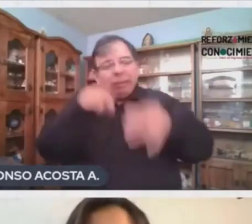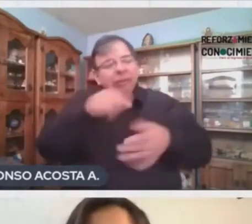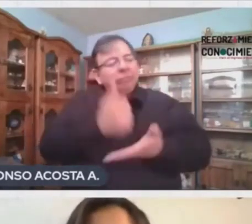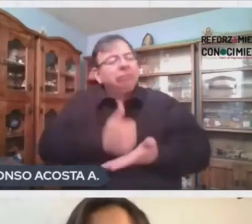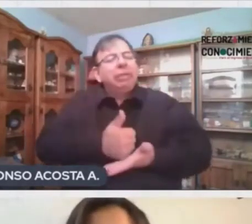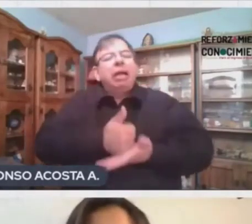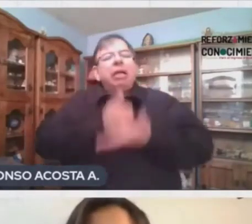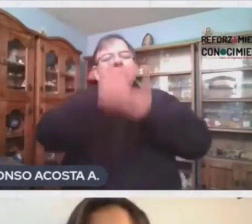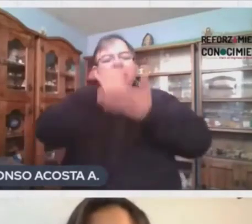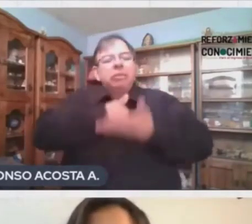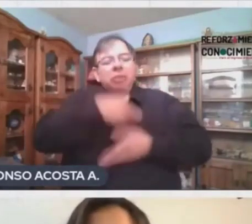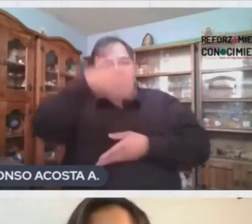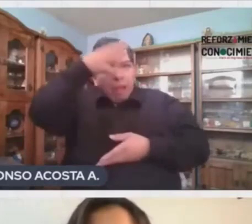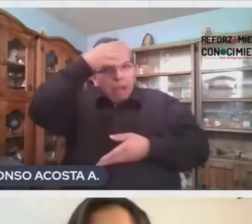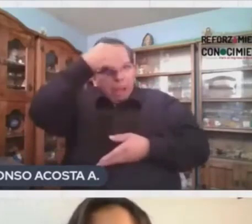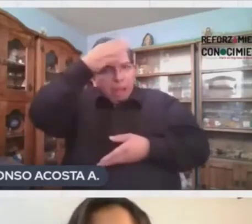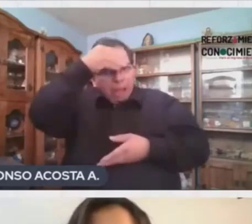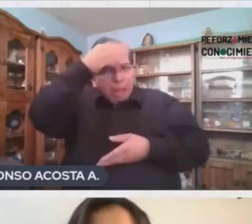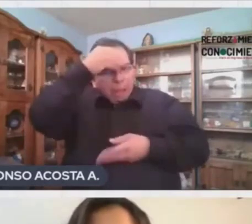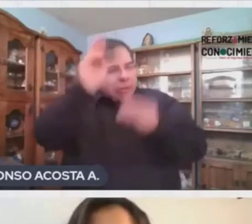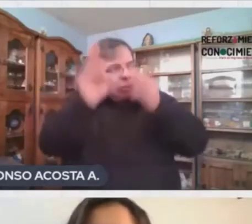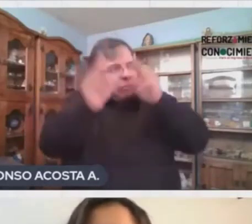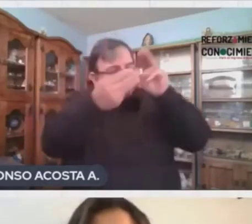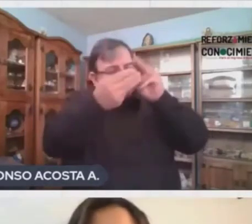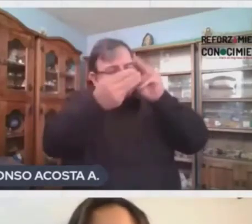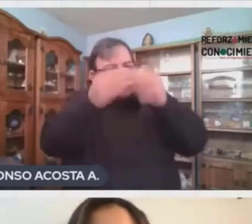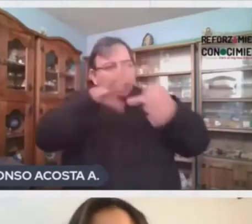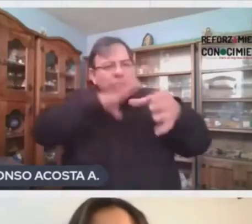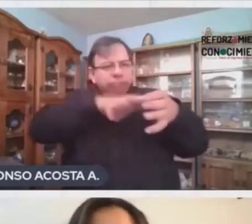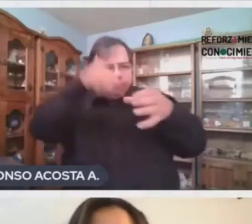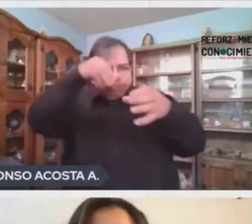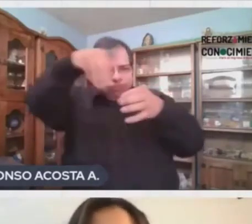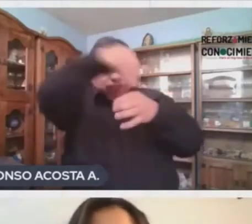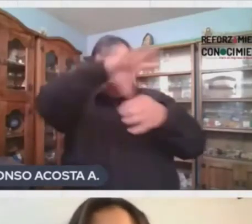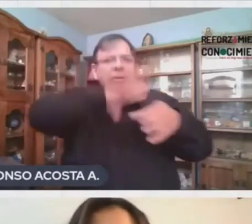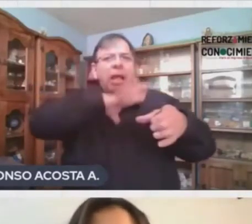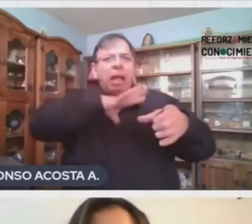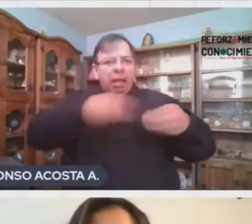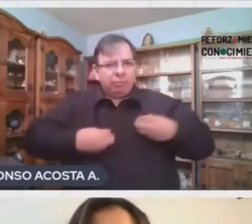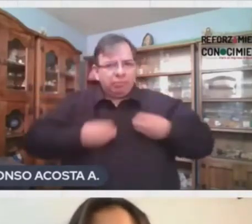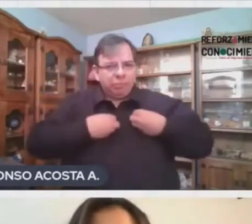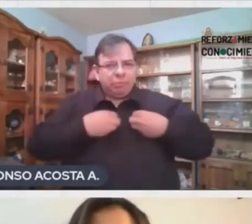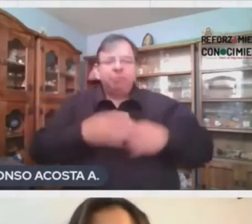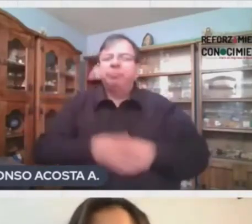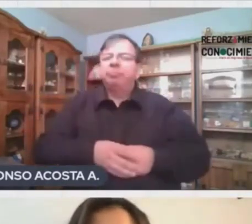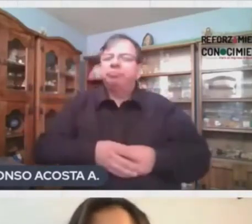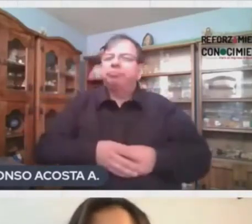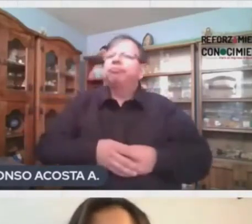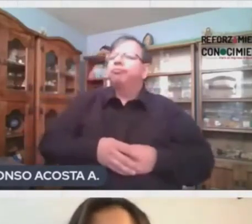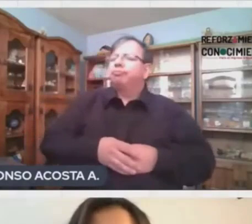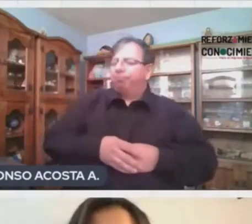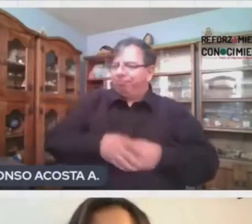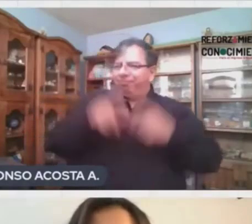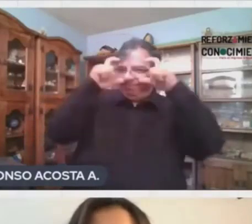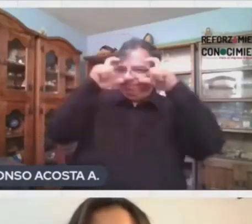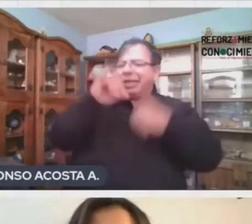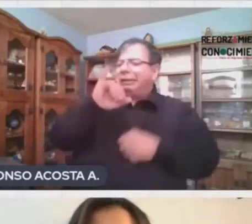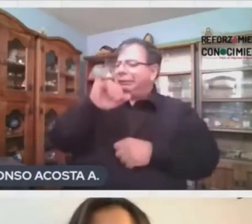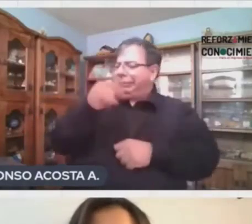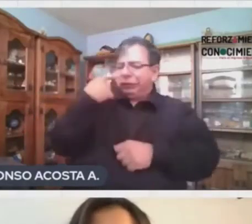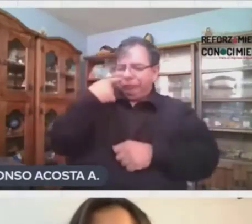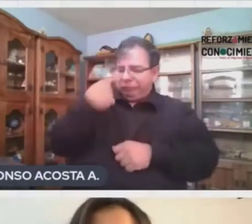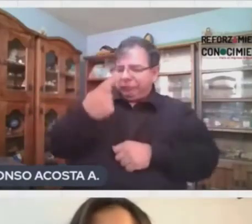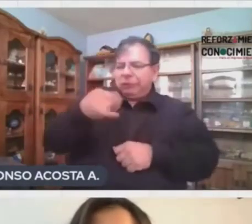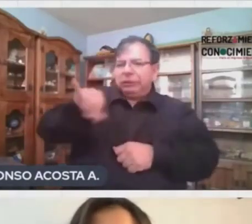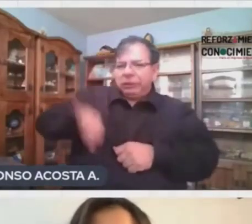poder aprender más sobre nuestro planeta y todo lo que en él habita. Así es, chicos. Y como veo que están muy interesados, vamos a